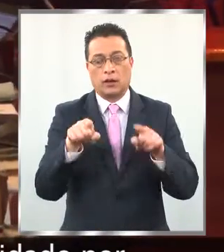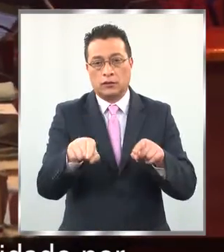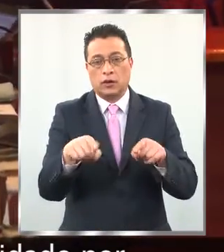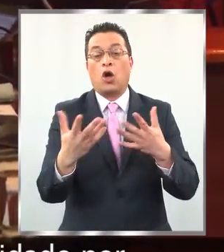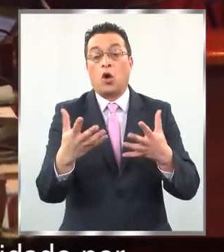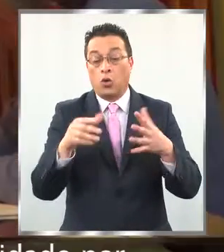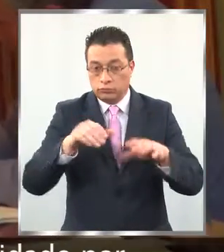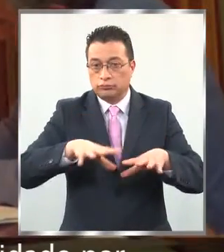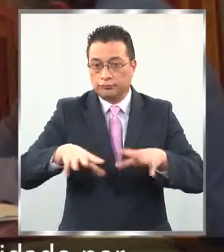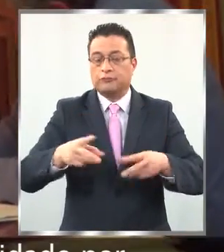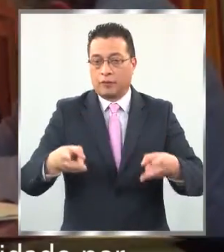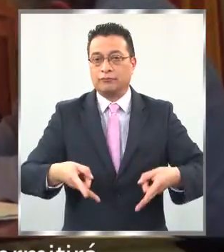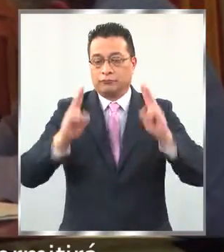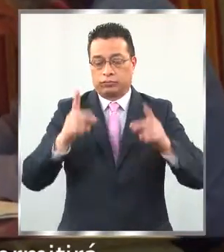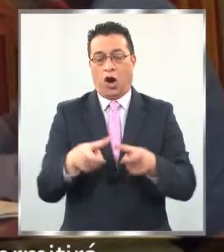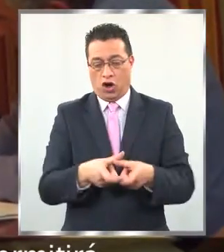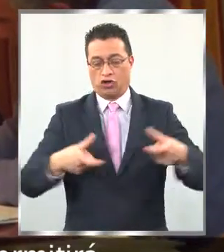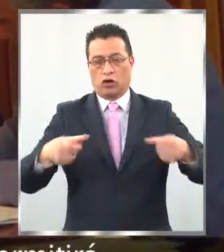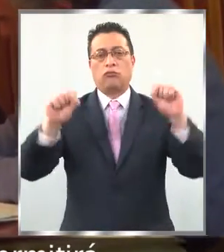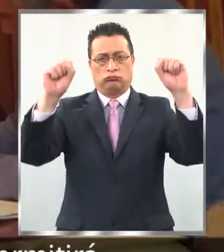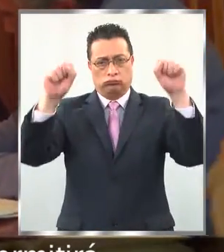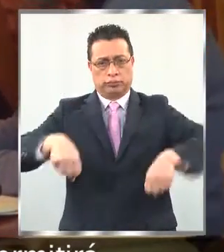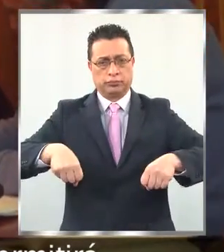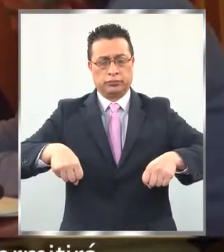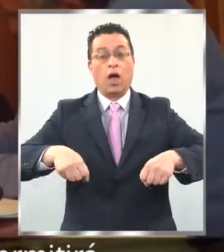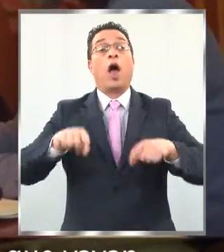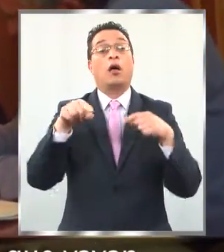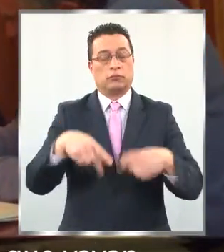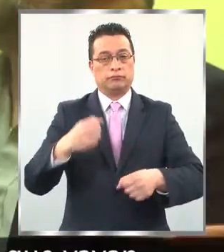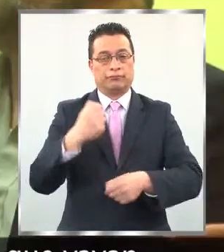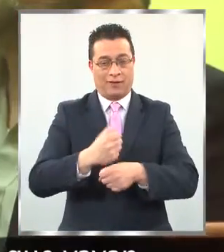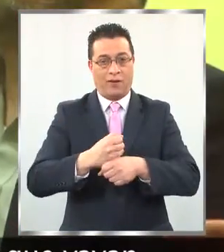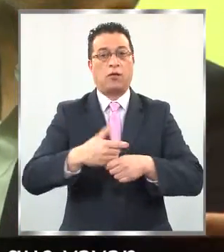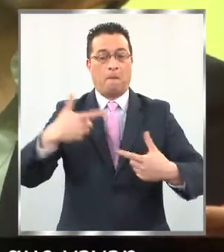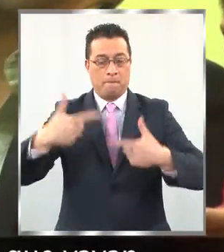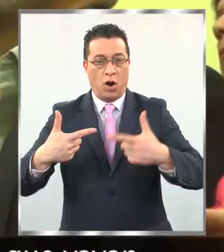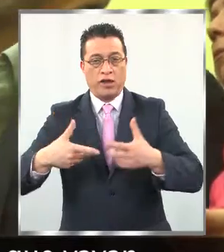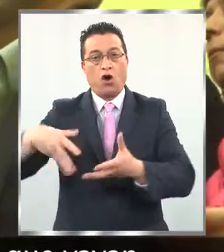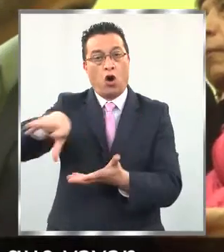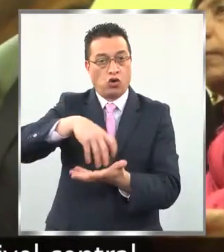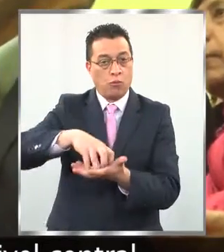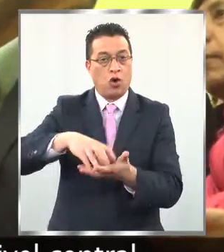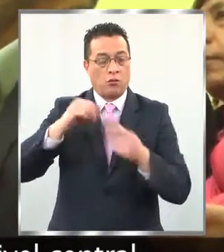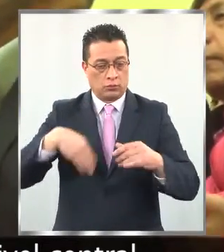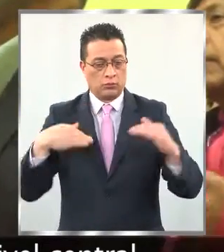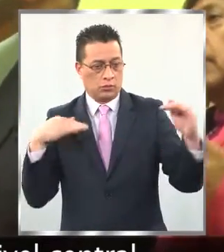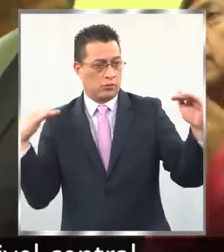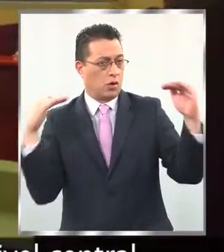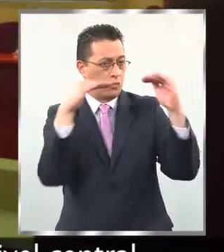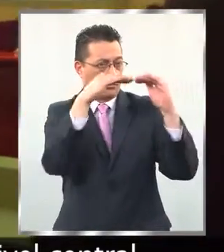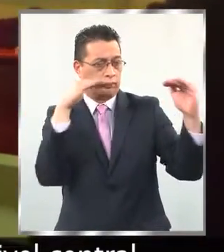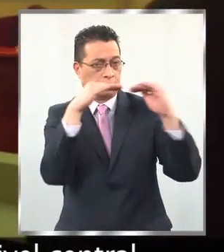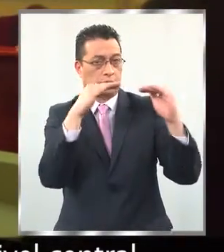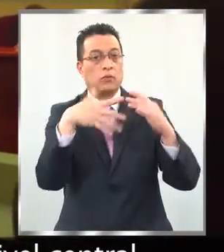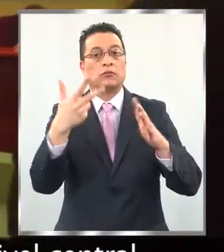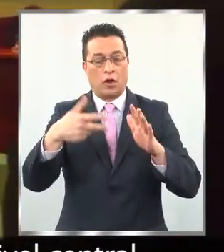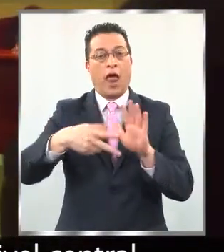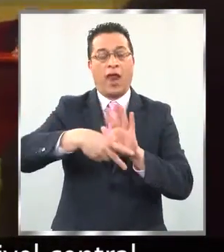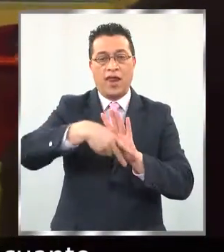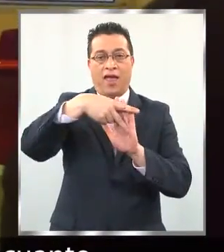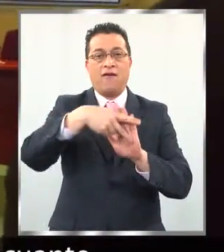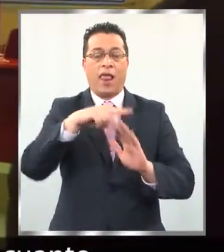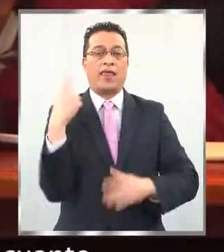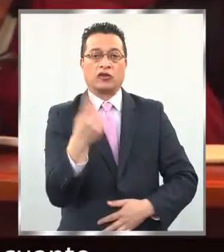un acto que fue validado por el Consejo en Pleno y que permitirá trabajar en políticas comunales que vayan acorde con lo que se realiza a nivel